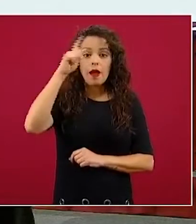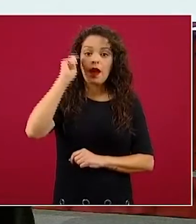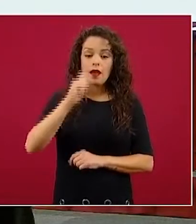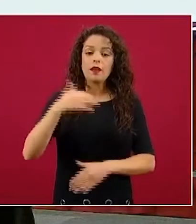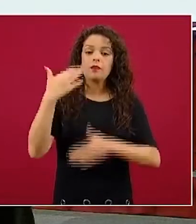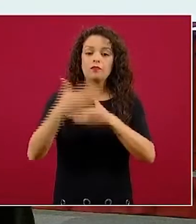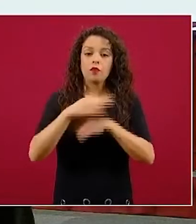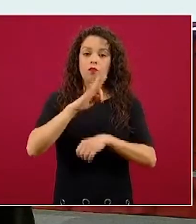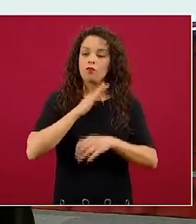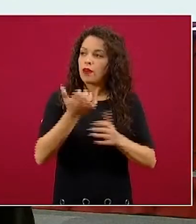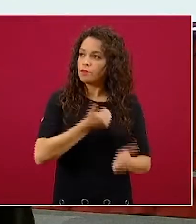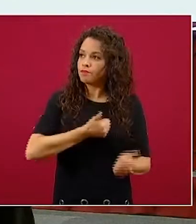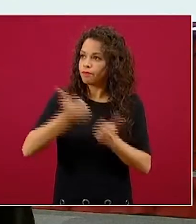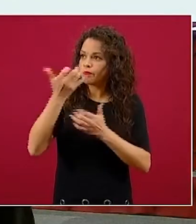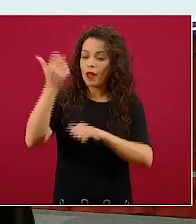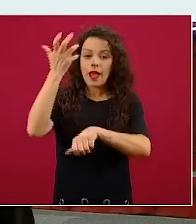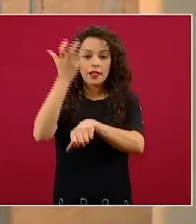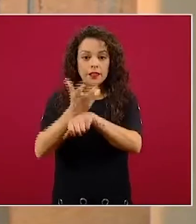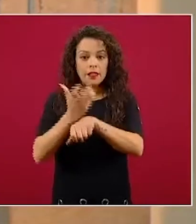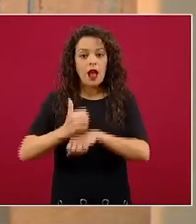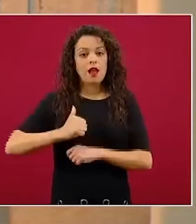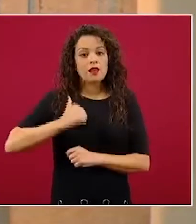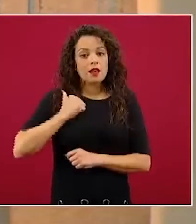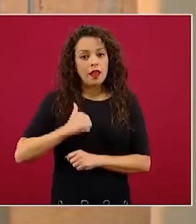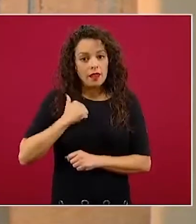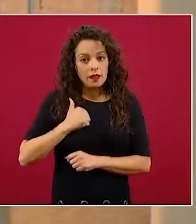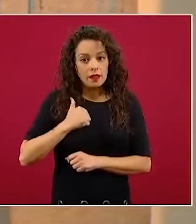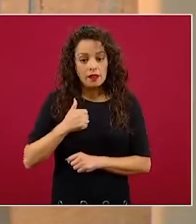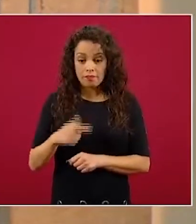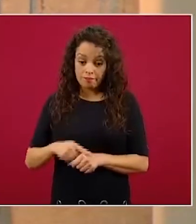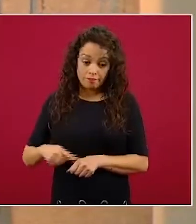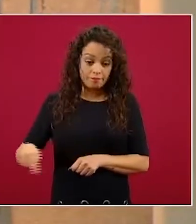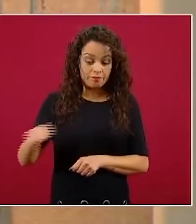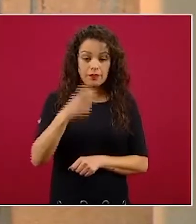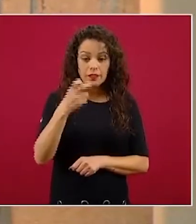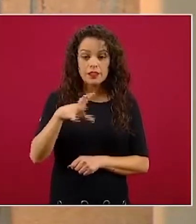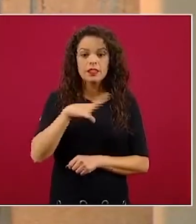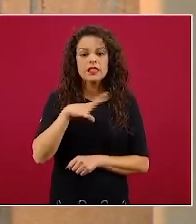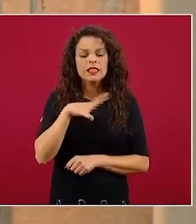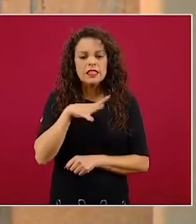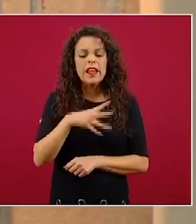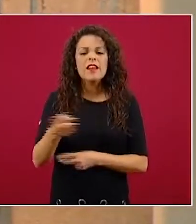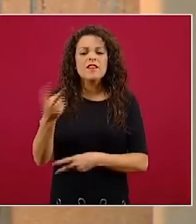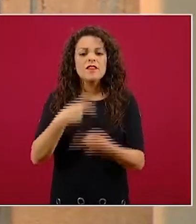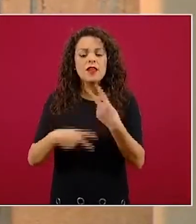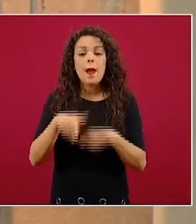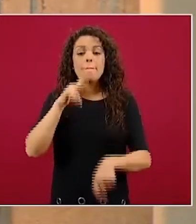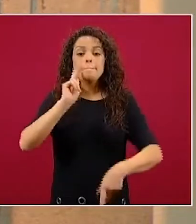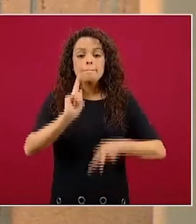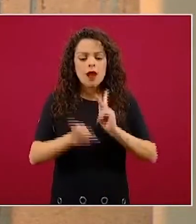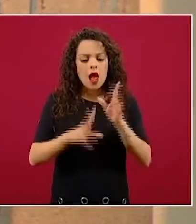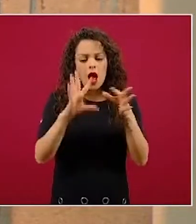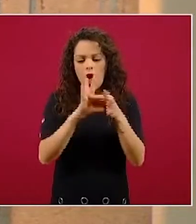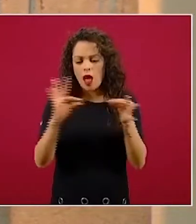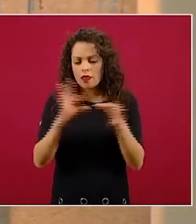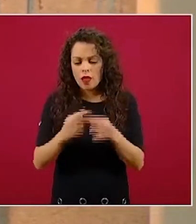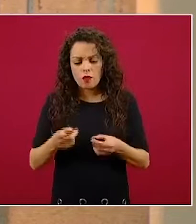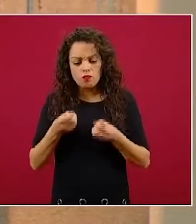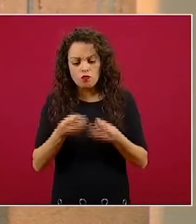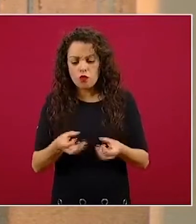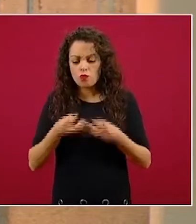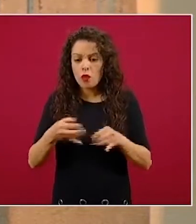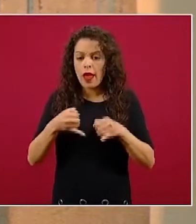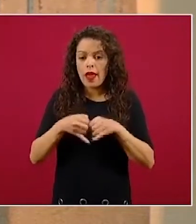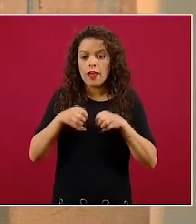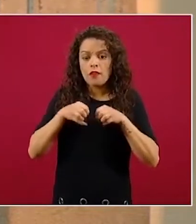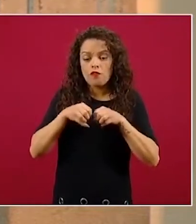Y alrededor de esto se van a generar una serie de pláticas informativas que es útil no solamente para